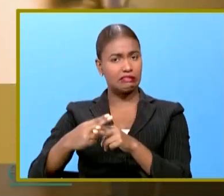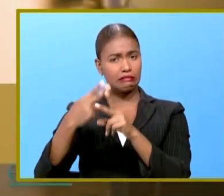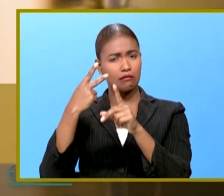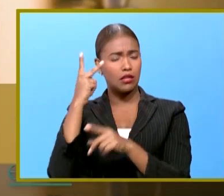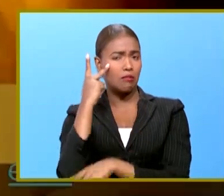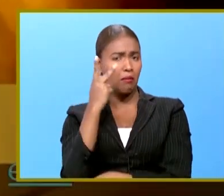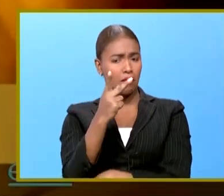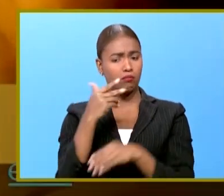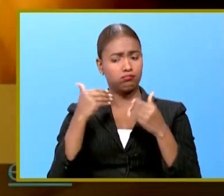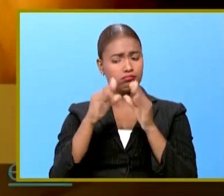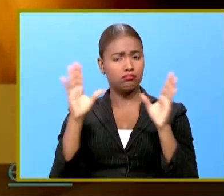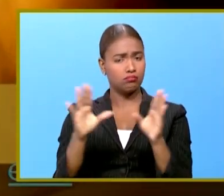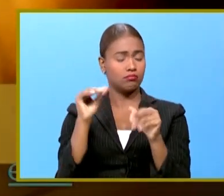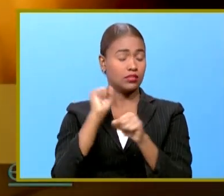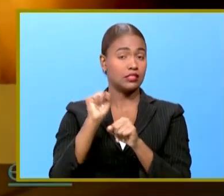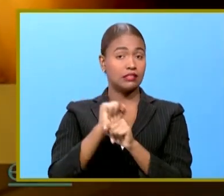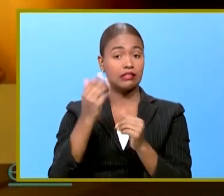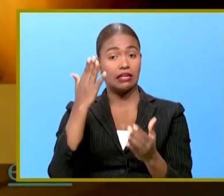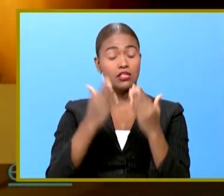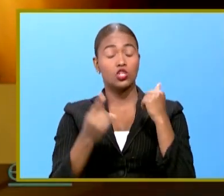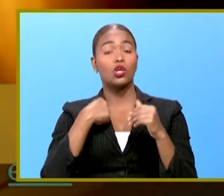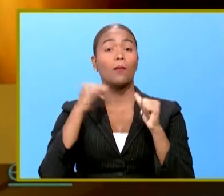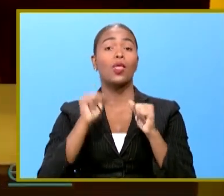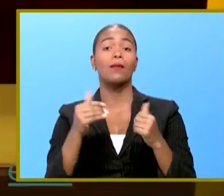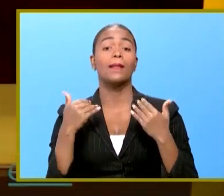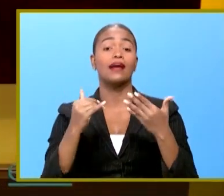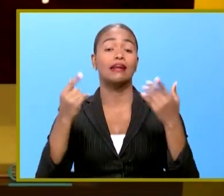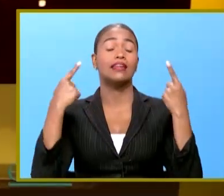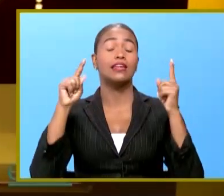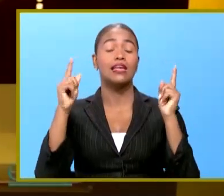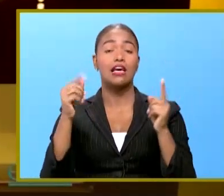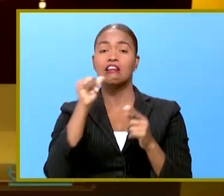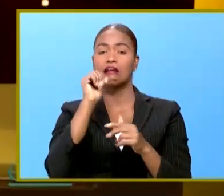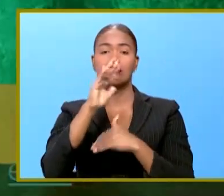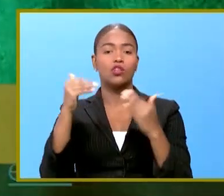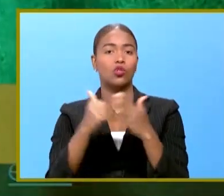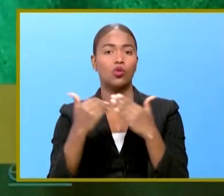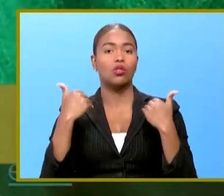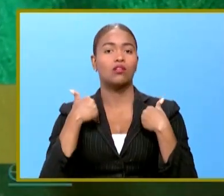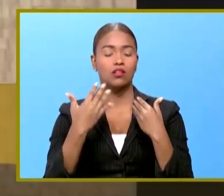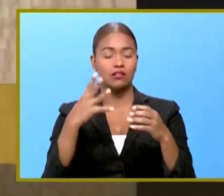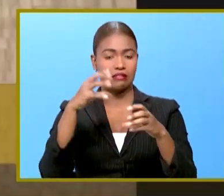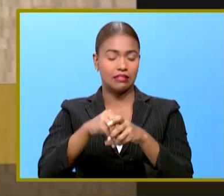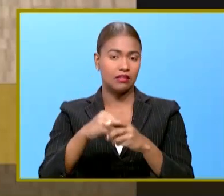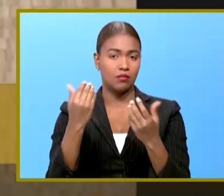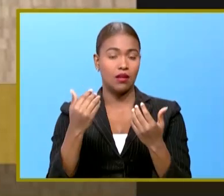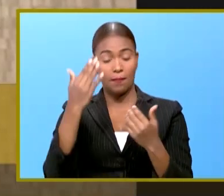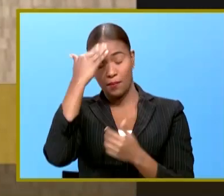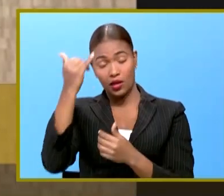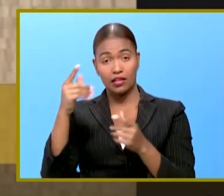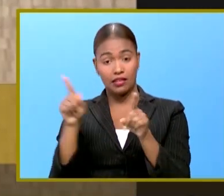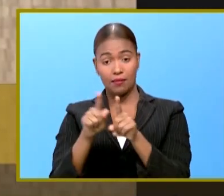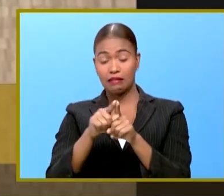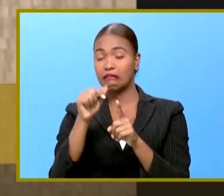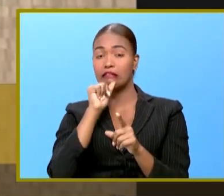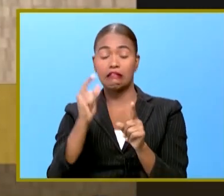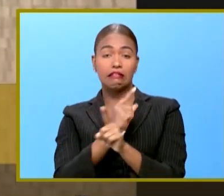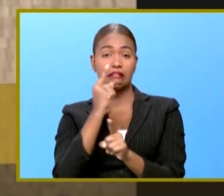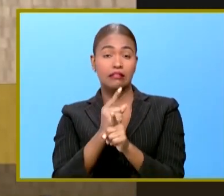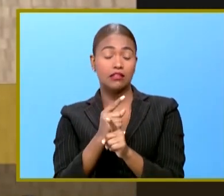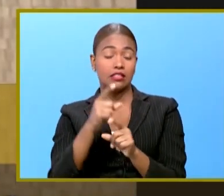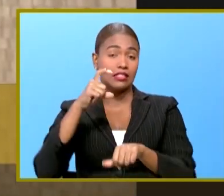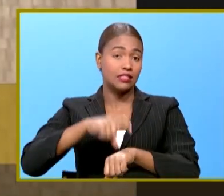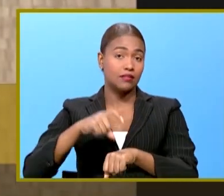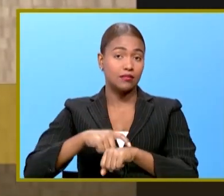punto de ejecución es que podamos lograr que no todos el mundo se infecte al mismo tiempo pero tampoco es el momento de